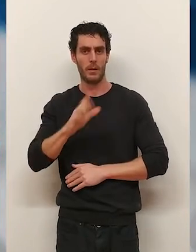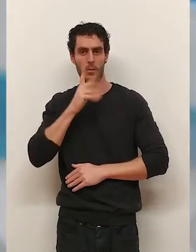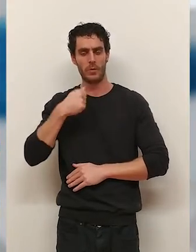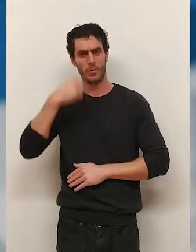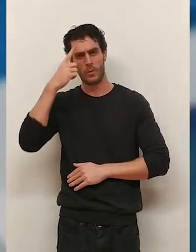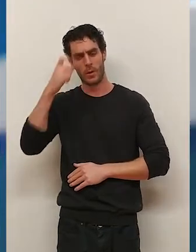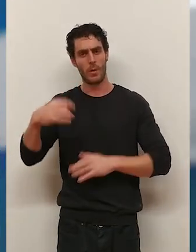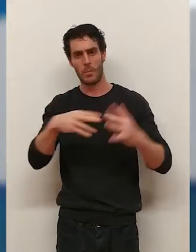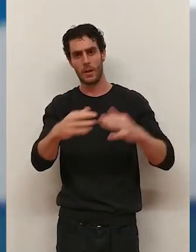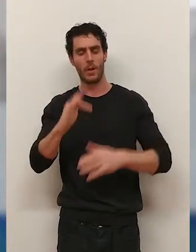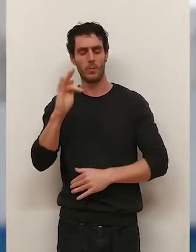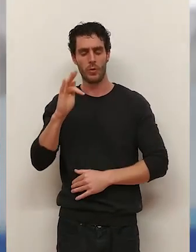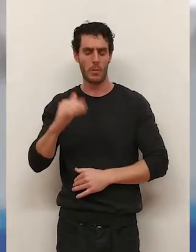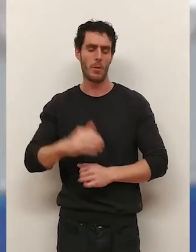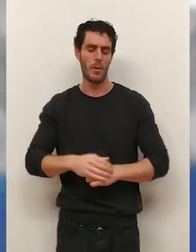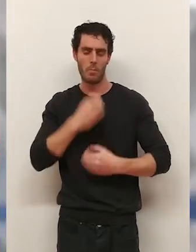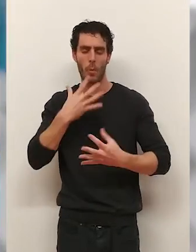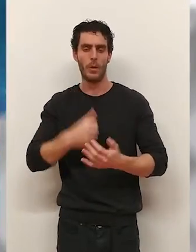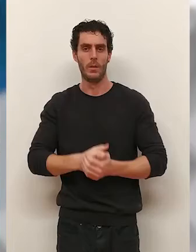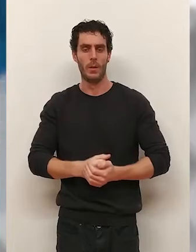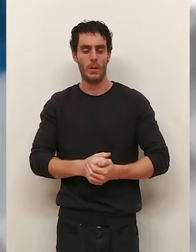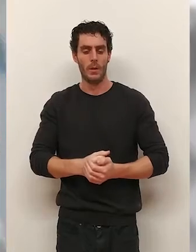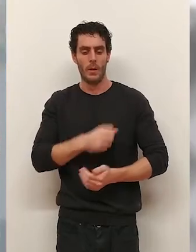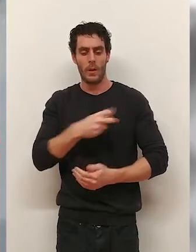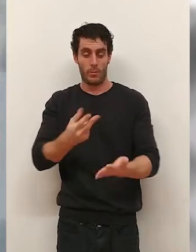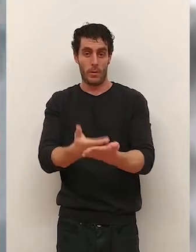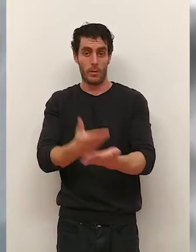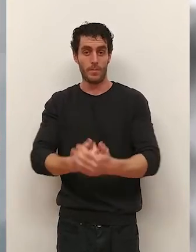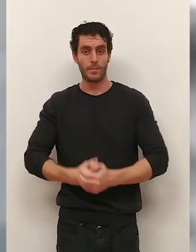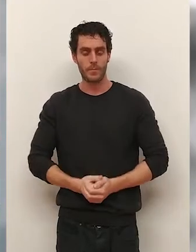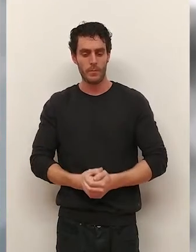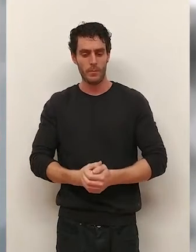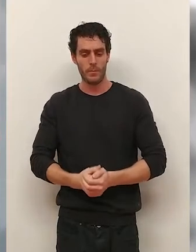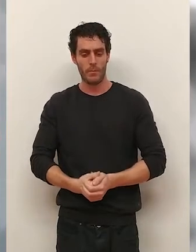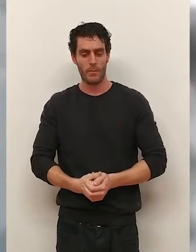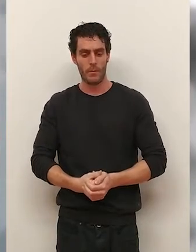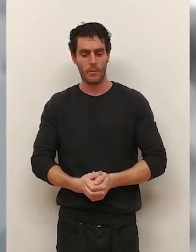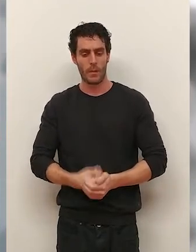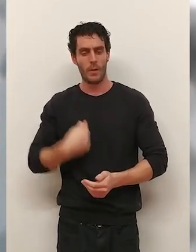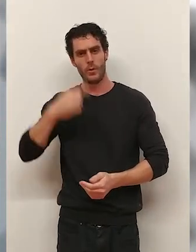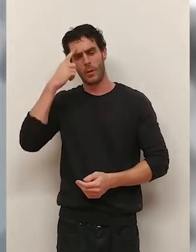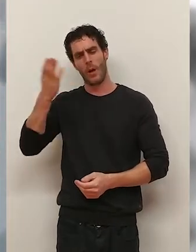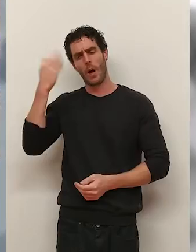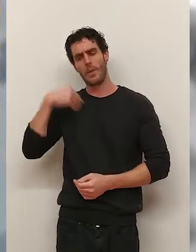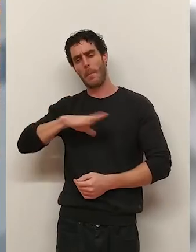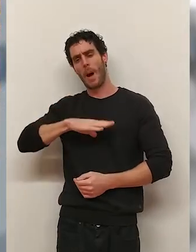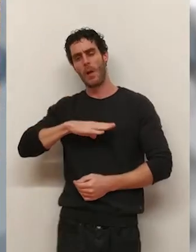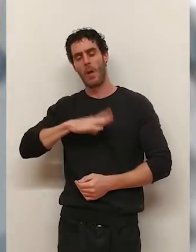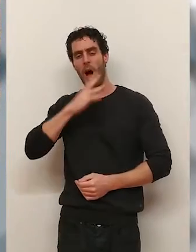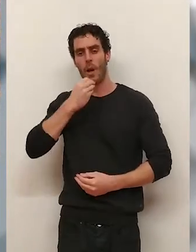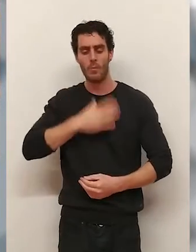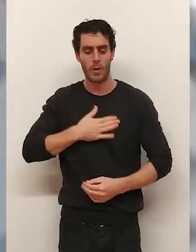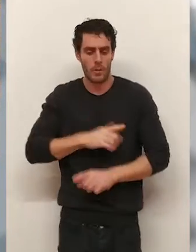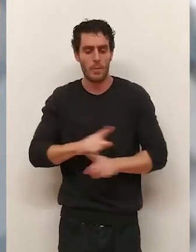raíz de ahí pues creo que hemos hecho muy buenos partidos y bueno los resultados están ahí. Yo creo que a lo mejor ni antes éramos tan malos ni no somos tan buenos.